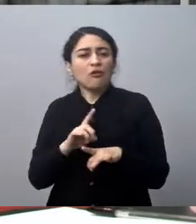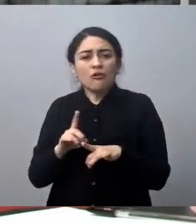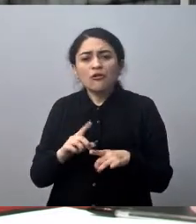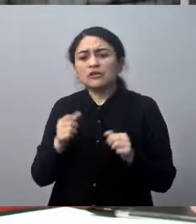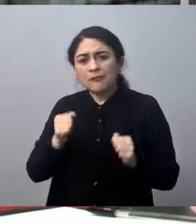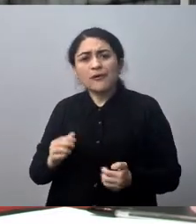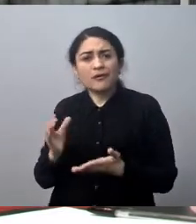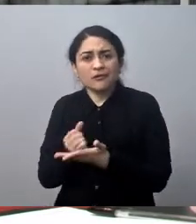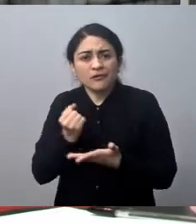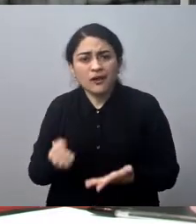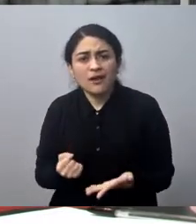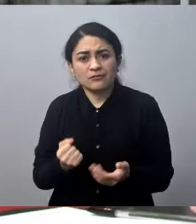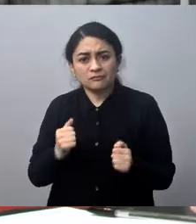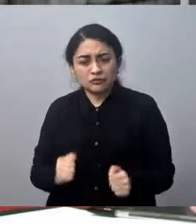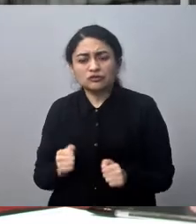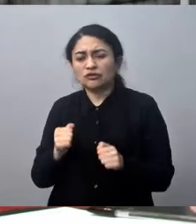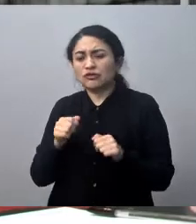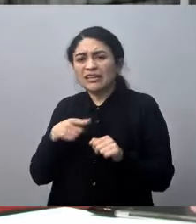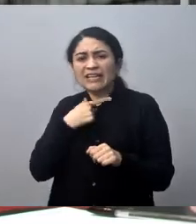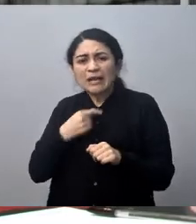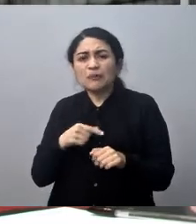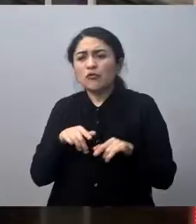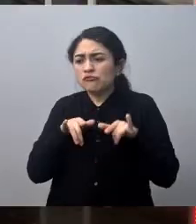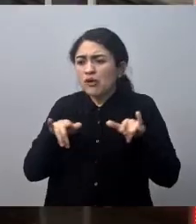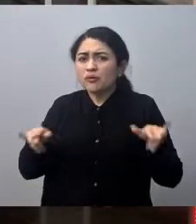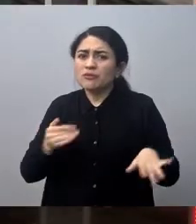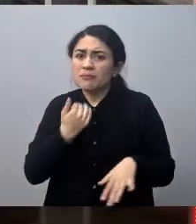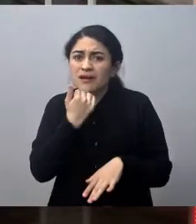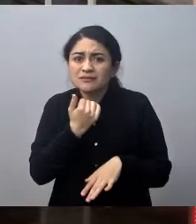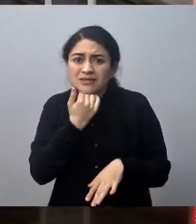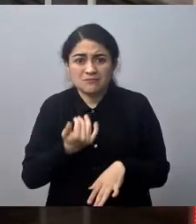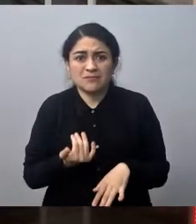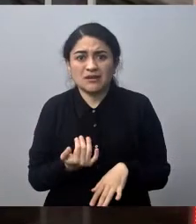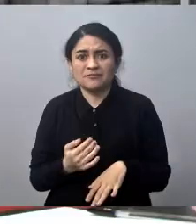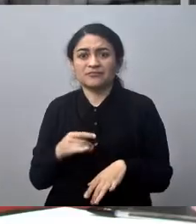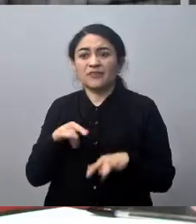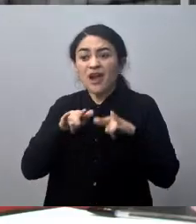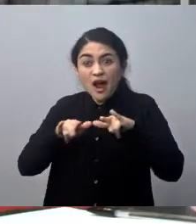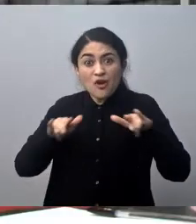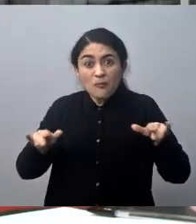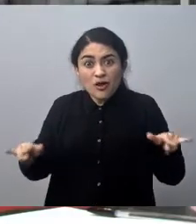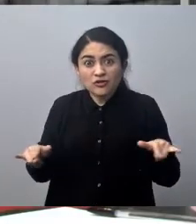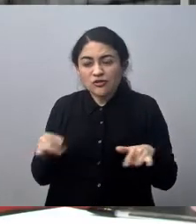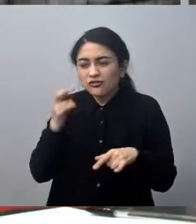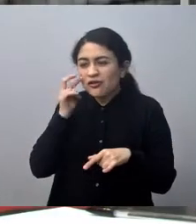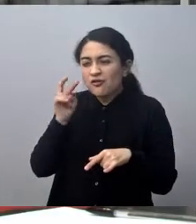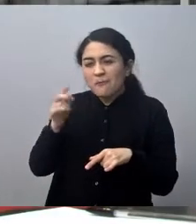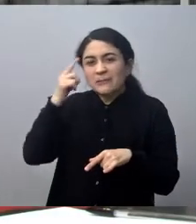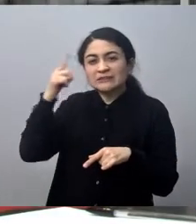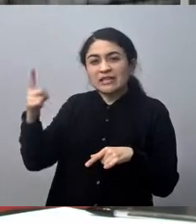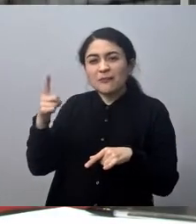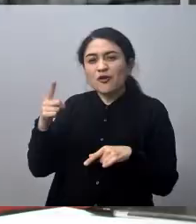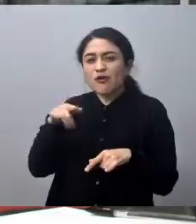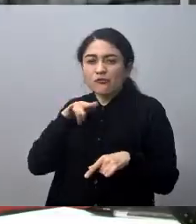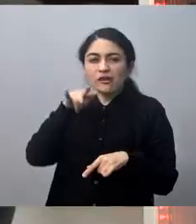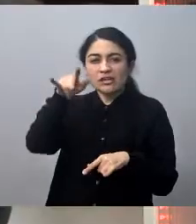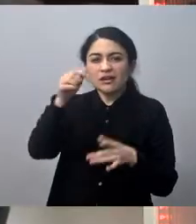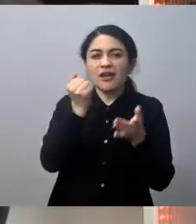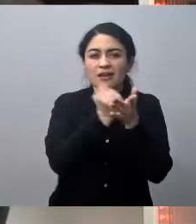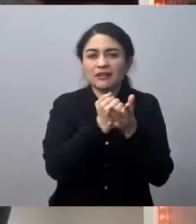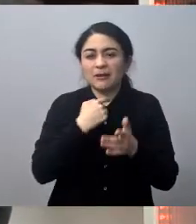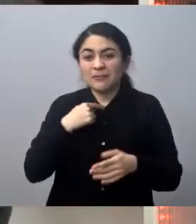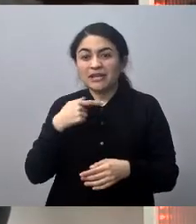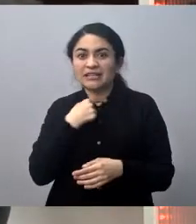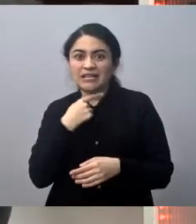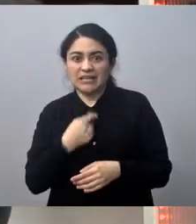poder financiarlo estos aeropuertos como lo ha mencionado son lo que hoy día nosotros buscamos que son las líneas aéreas que están buscando Además lo que significa el